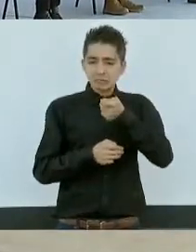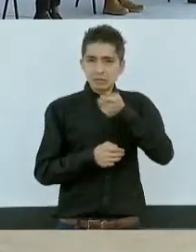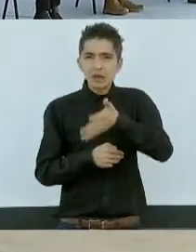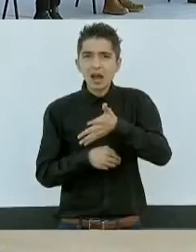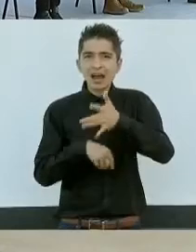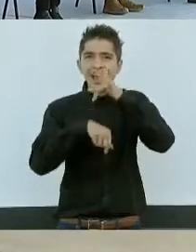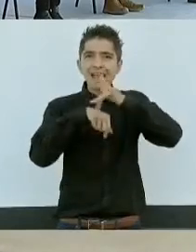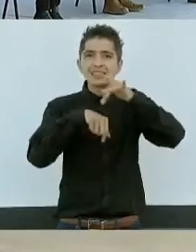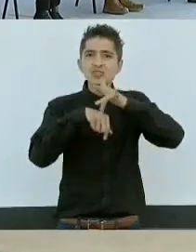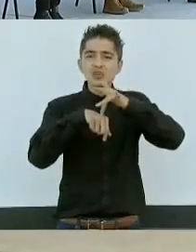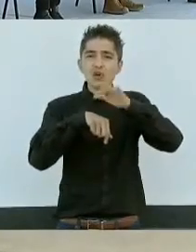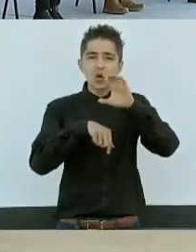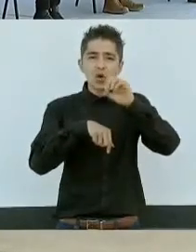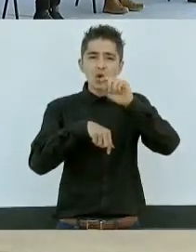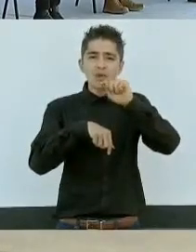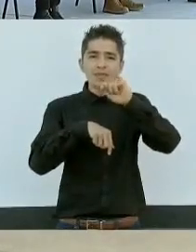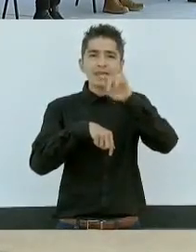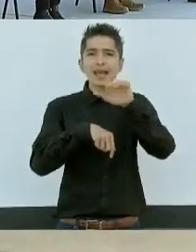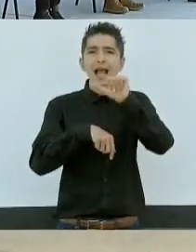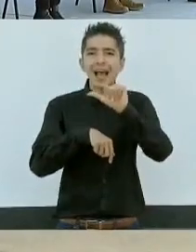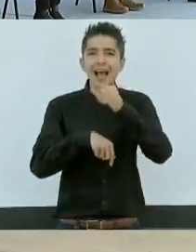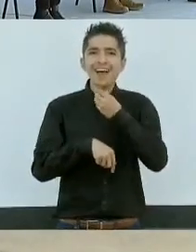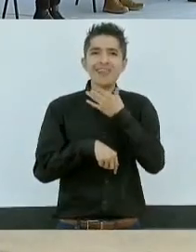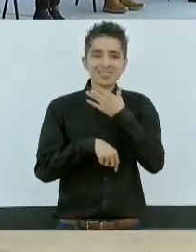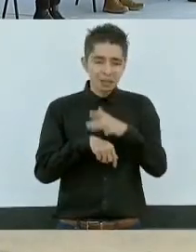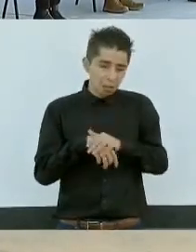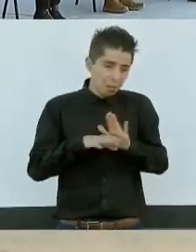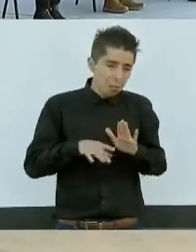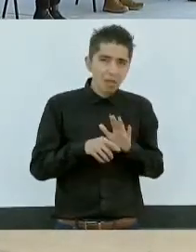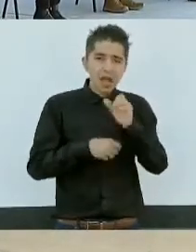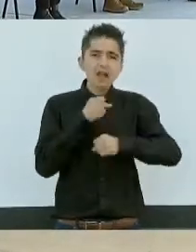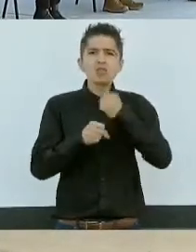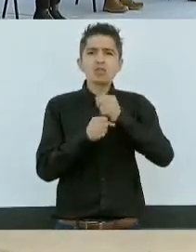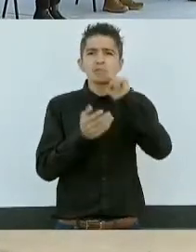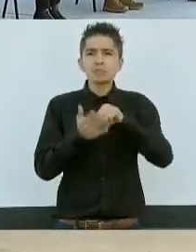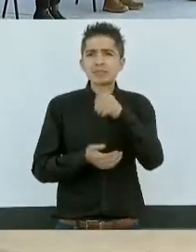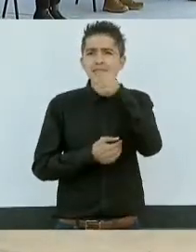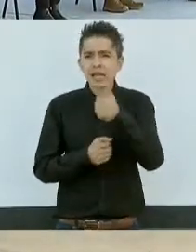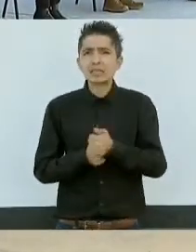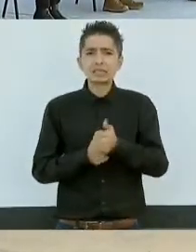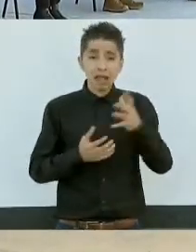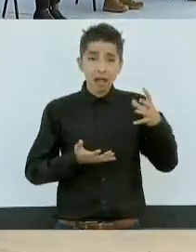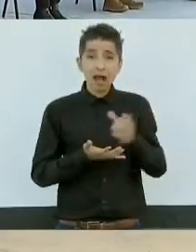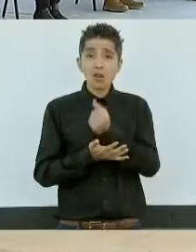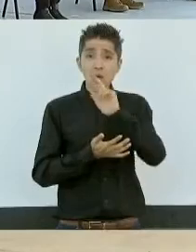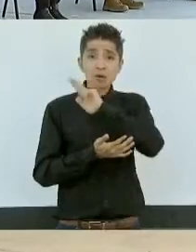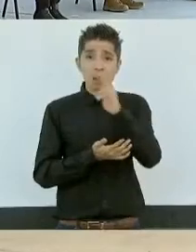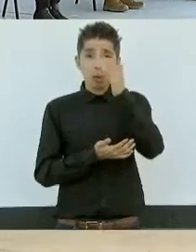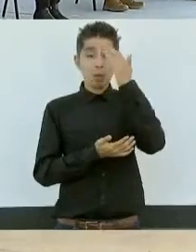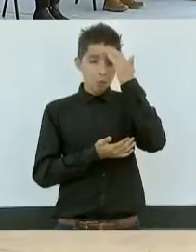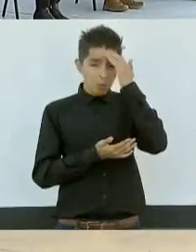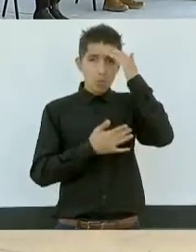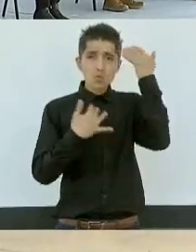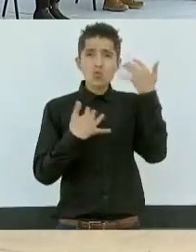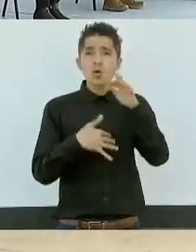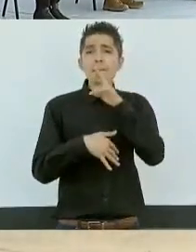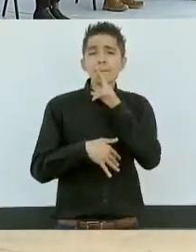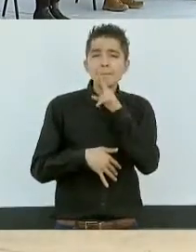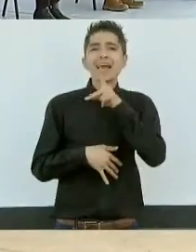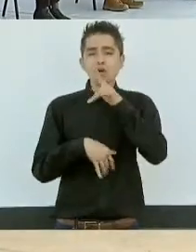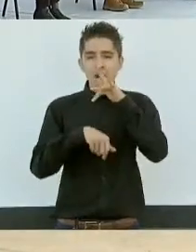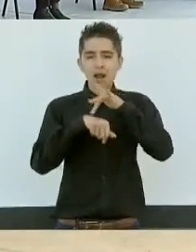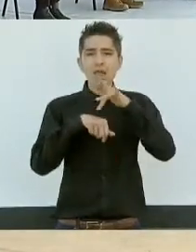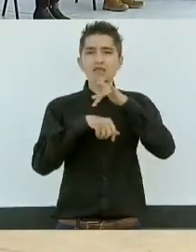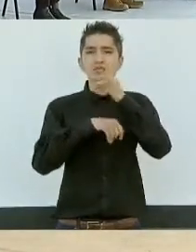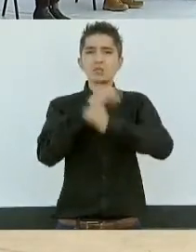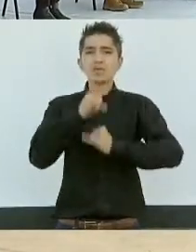que en el año 2006 ganó el reconocimiento del mejor queso